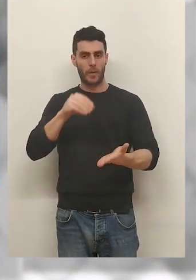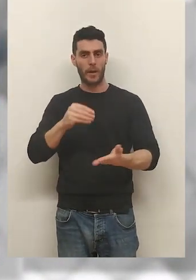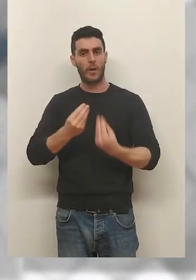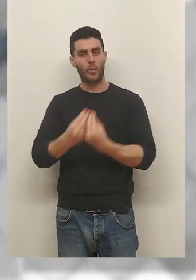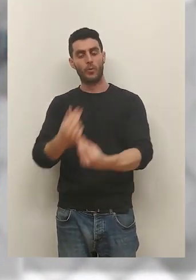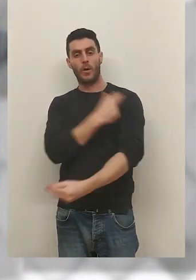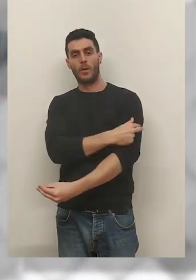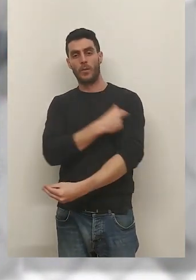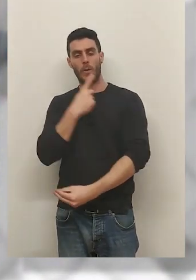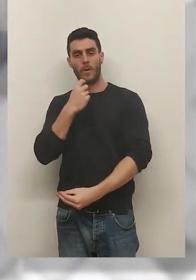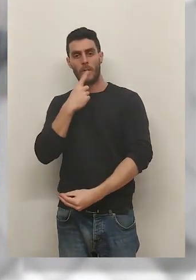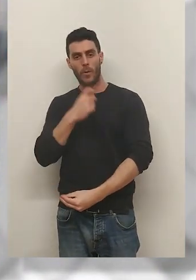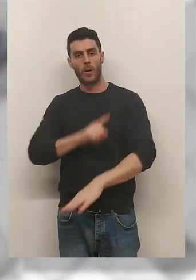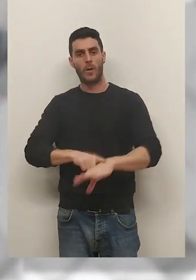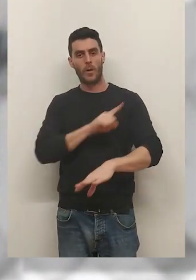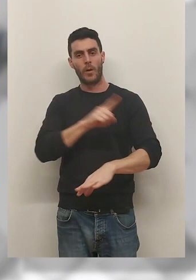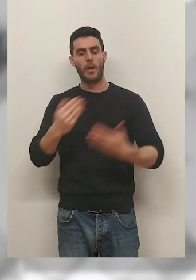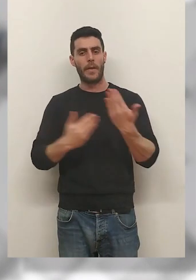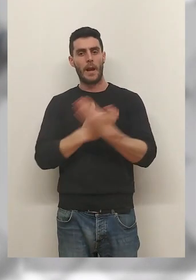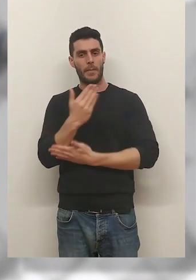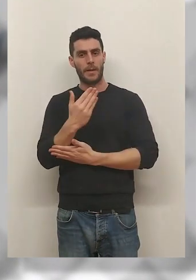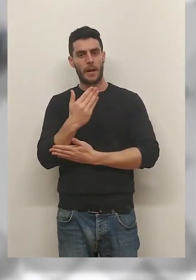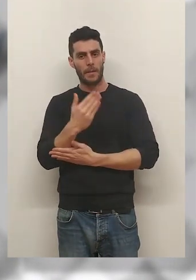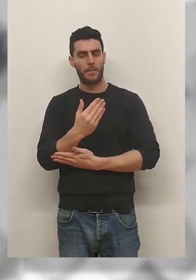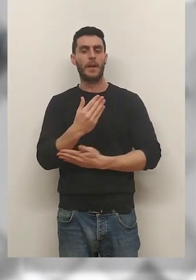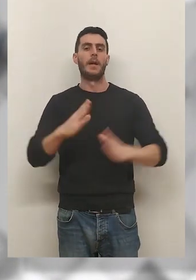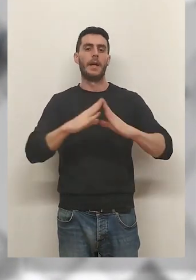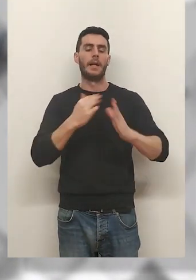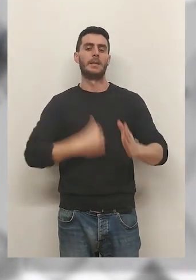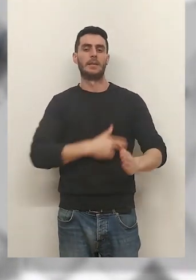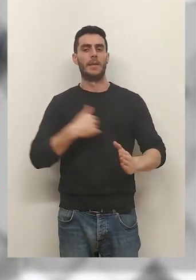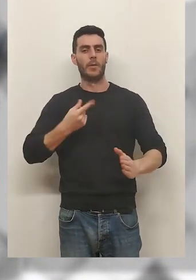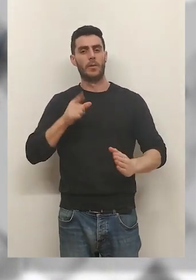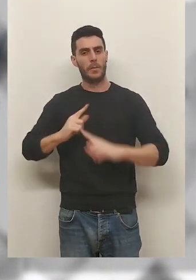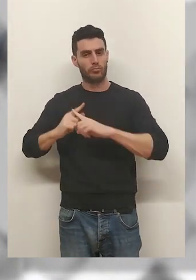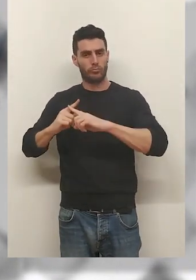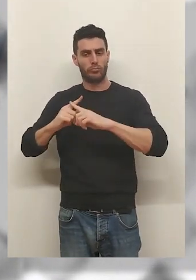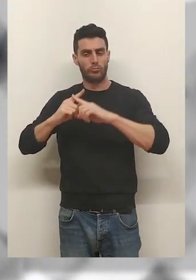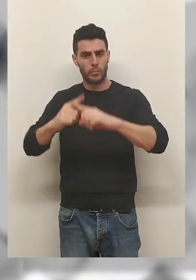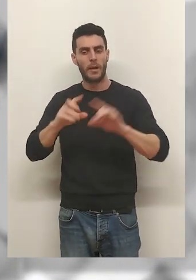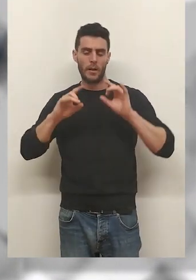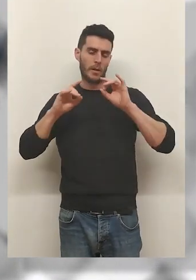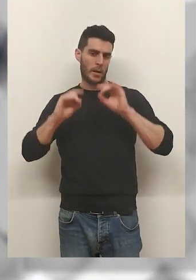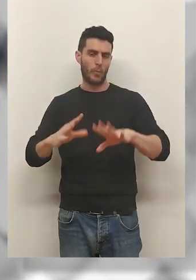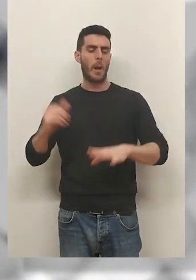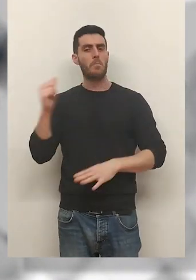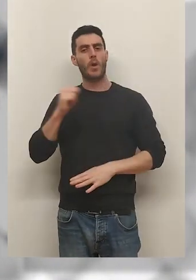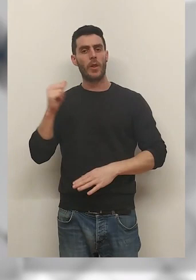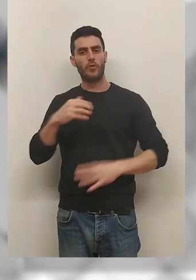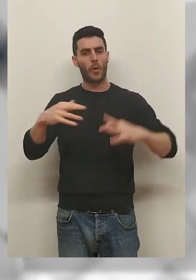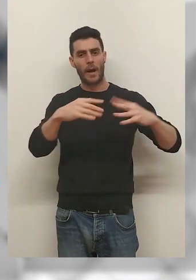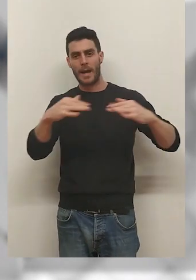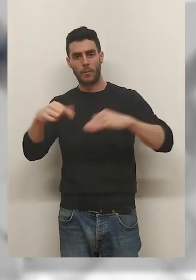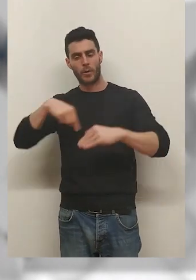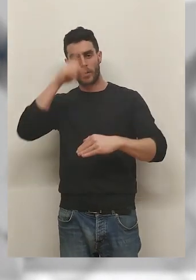colaboración con Cruz Roja saldrán a las 11 de la mañana desde la iglesia de Santiago y el recorrido será el mismo que realizará la procesión del encuentro que este